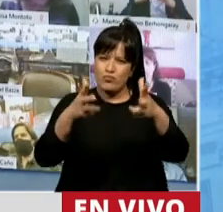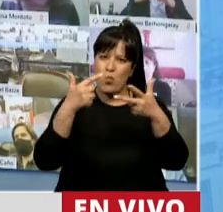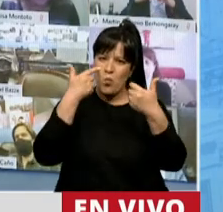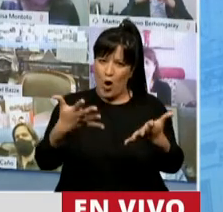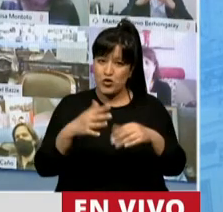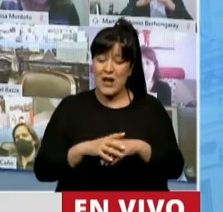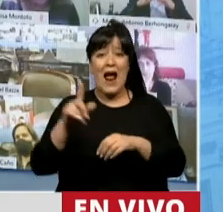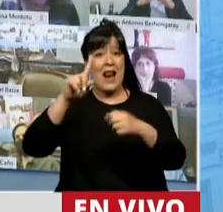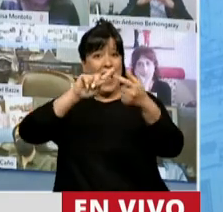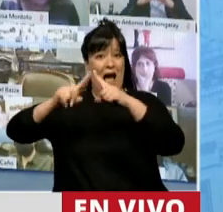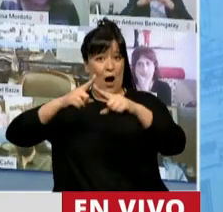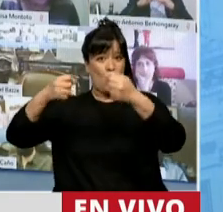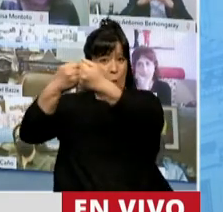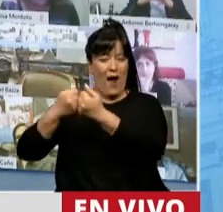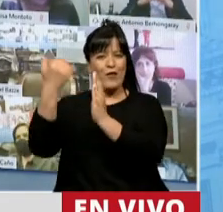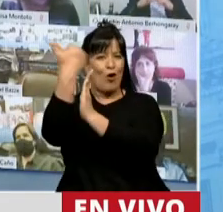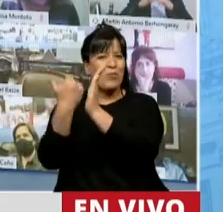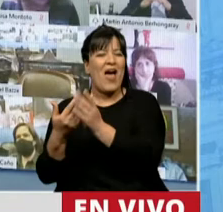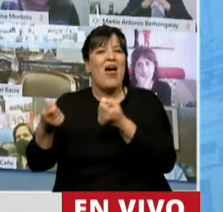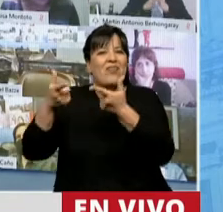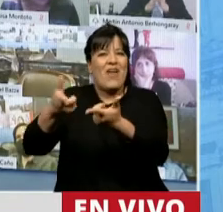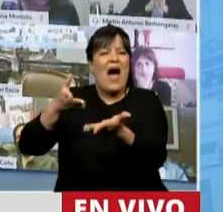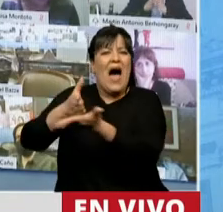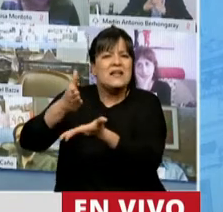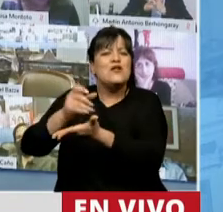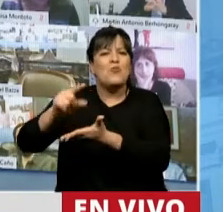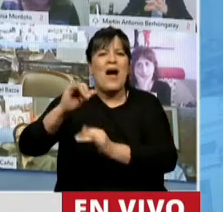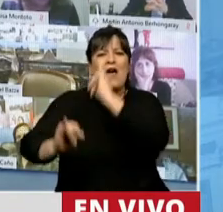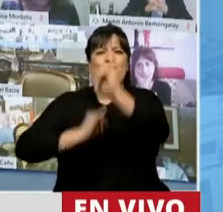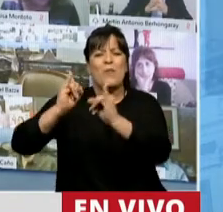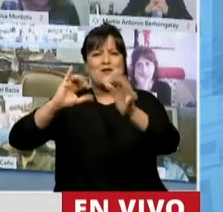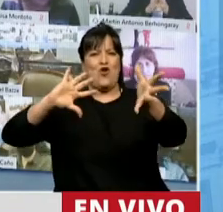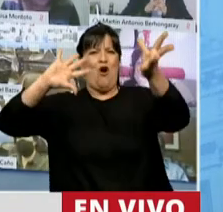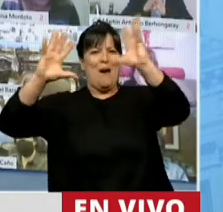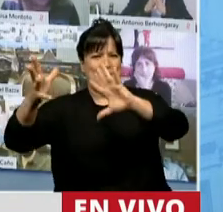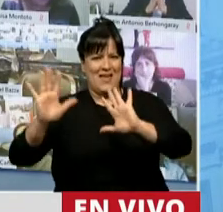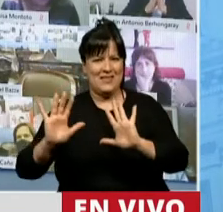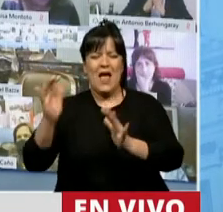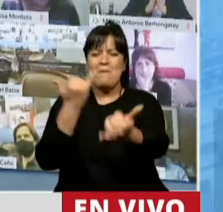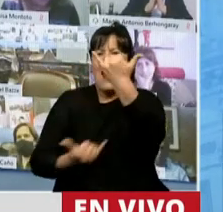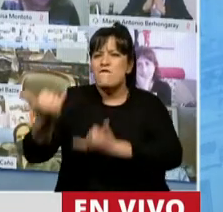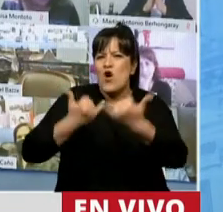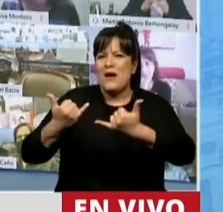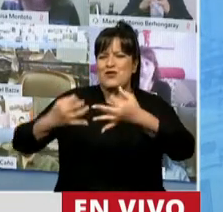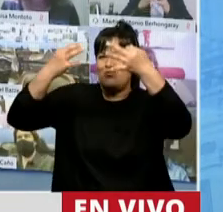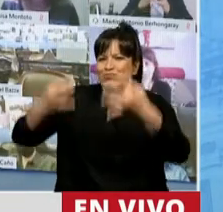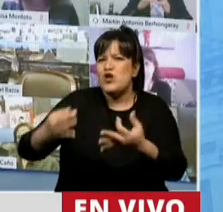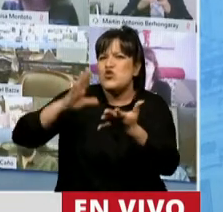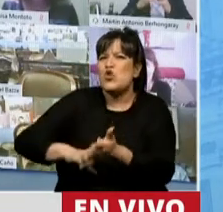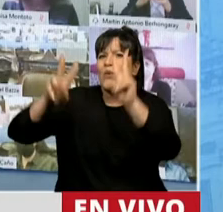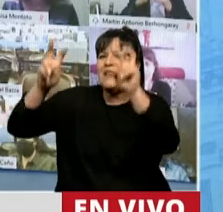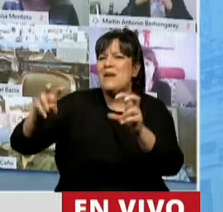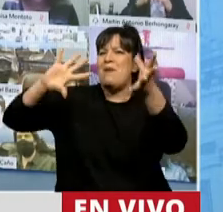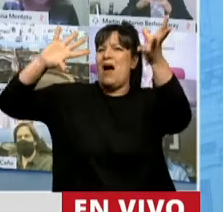Escazú garantiza el acceso a la información ambiental, acceso a la información ambiental,